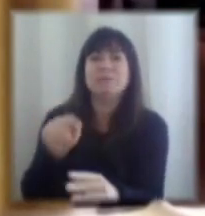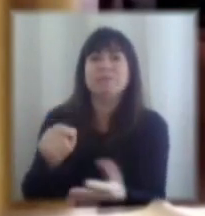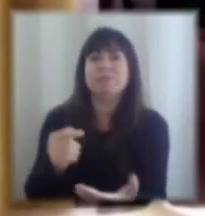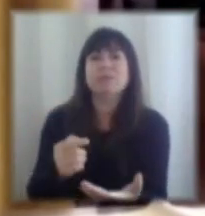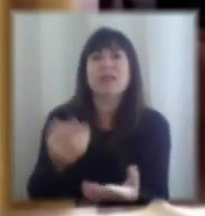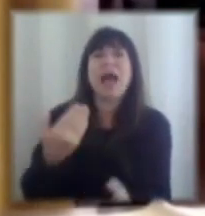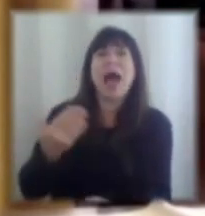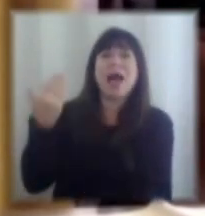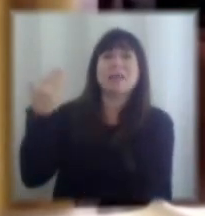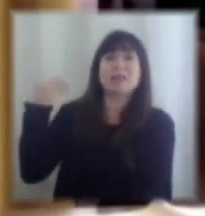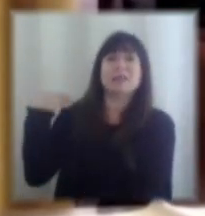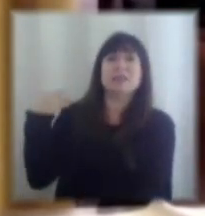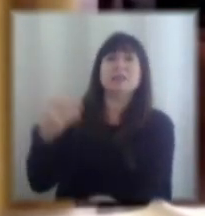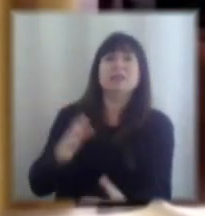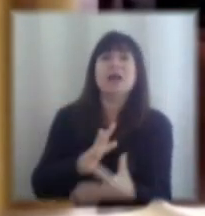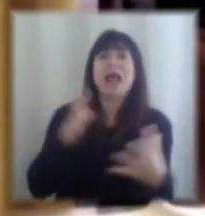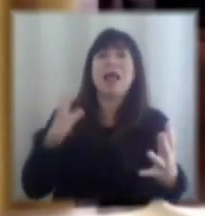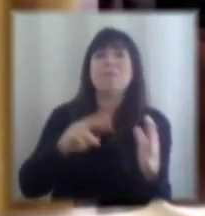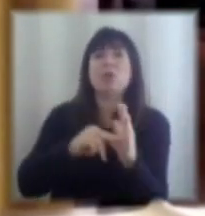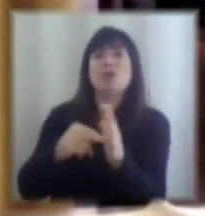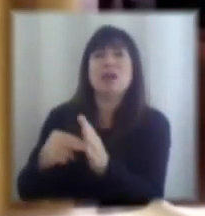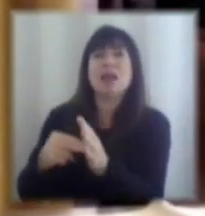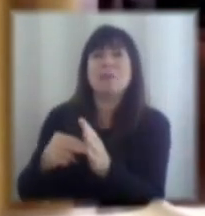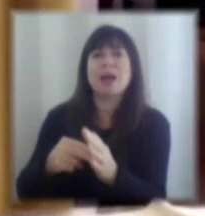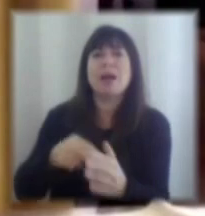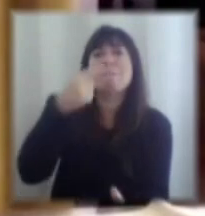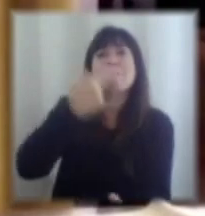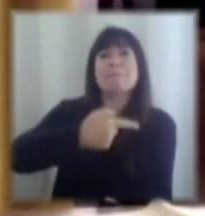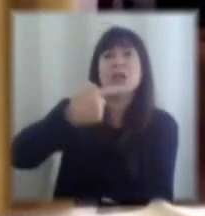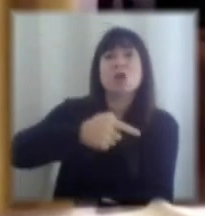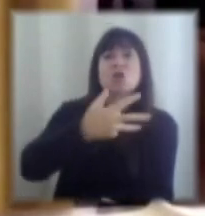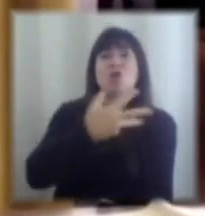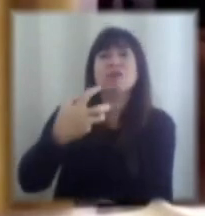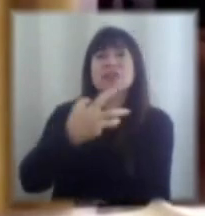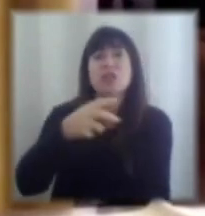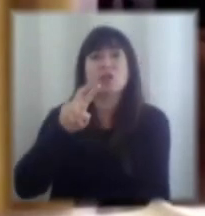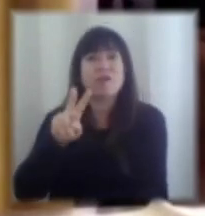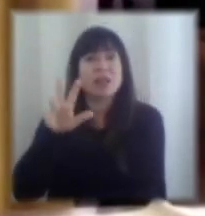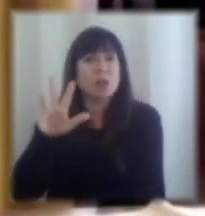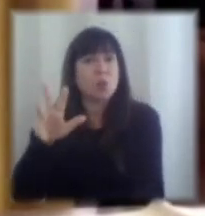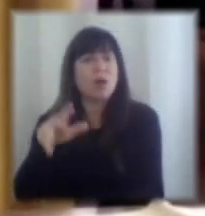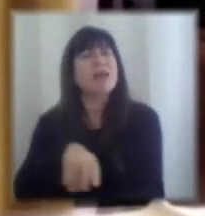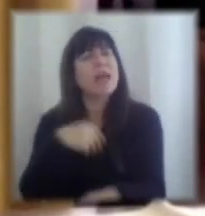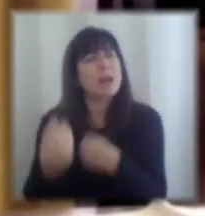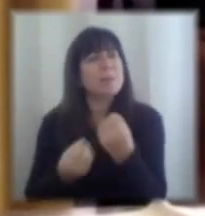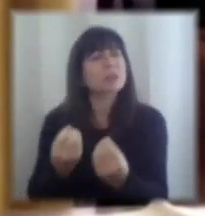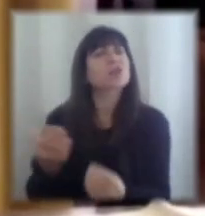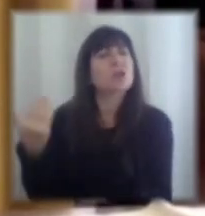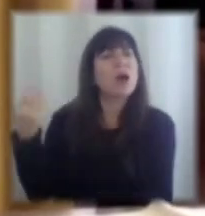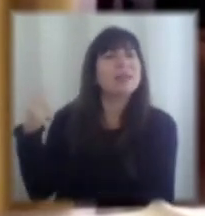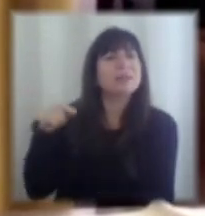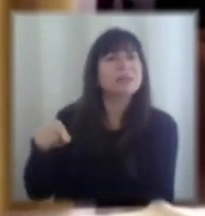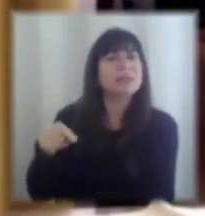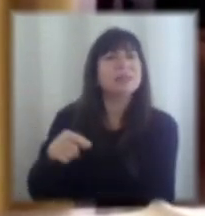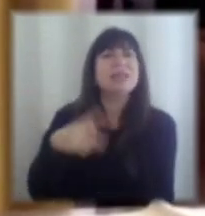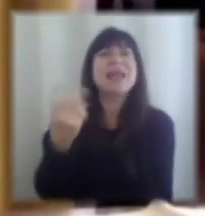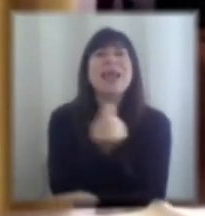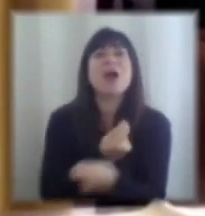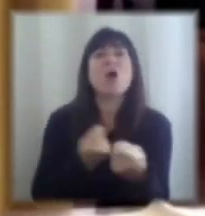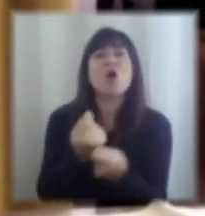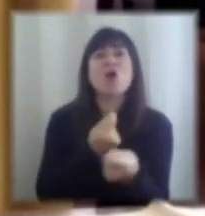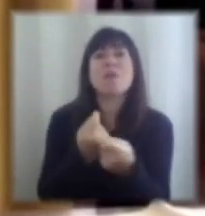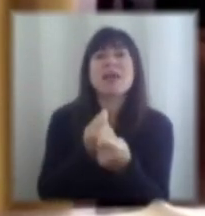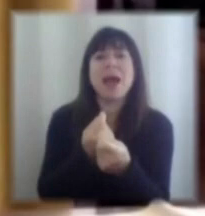de la gran depresión a partir del 29, lo que pasó en esa crisis es precisamente que las economías se